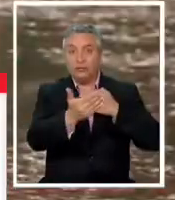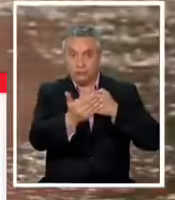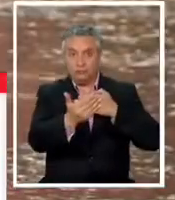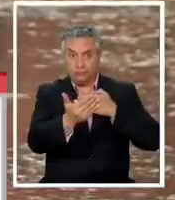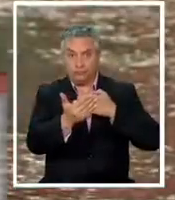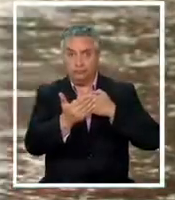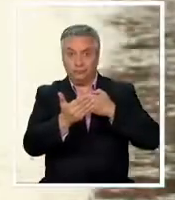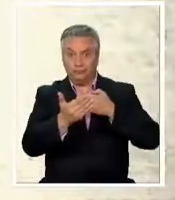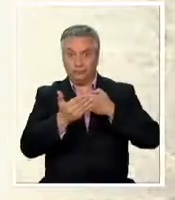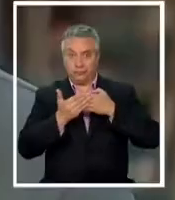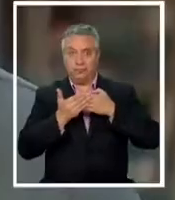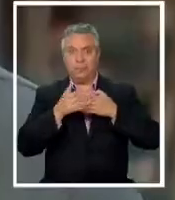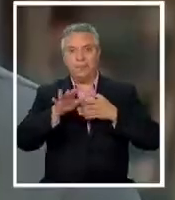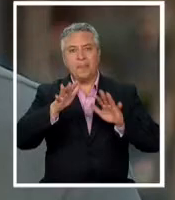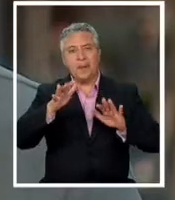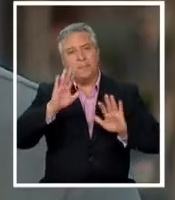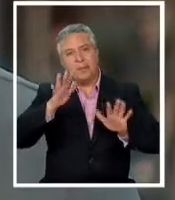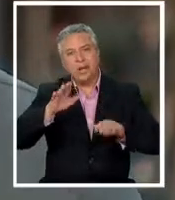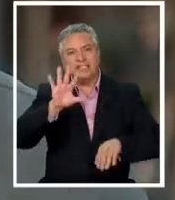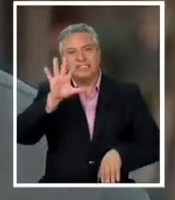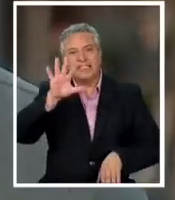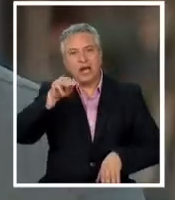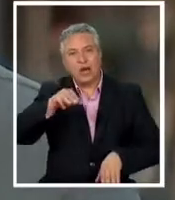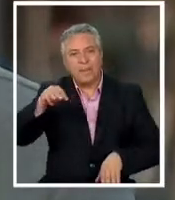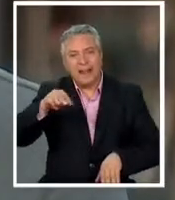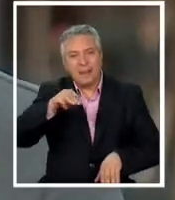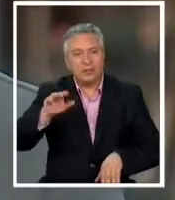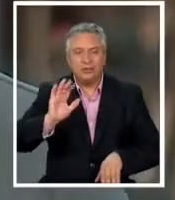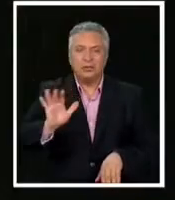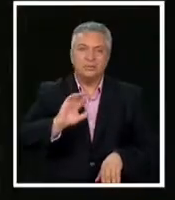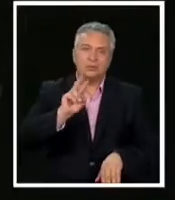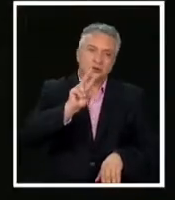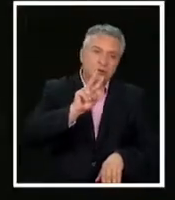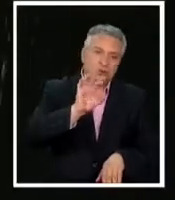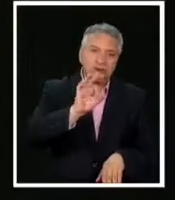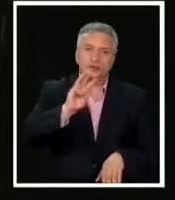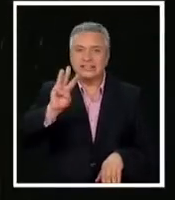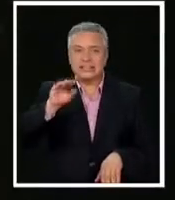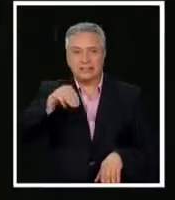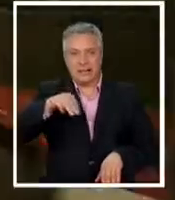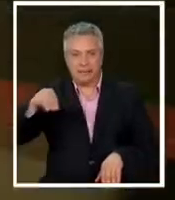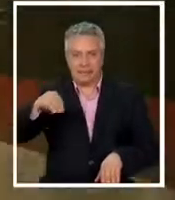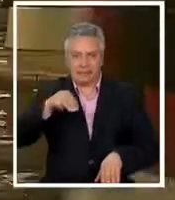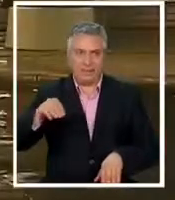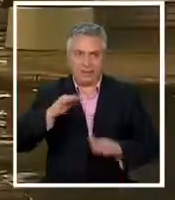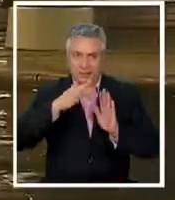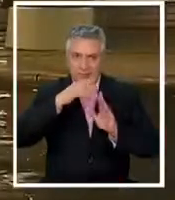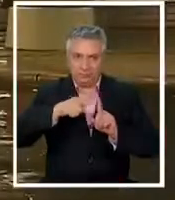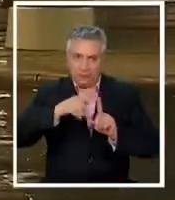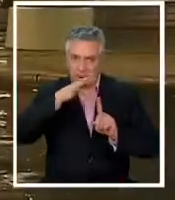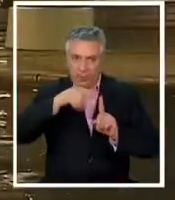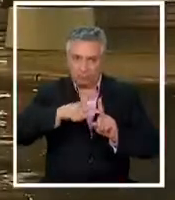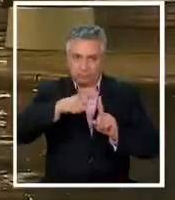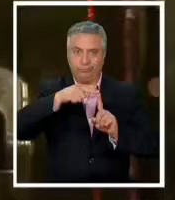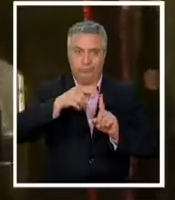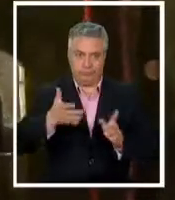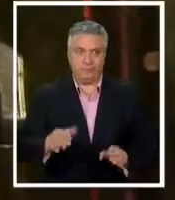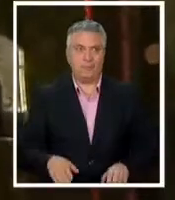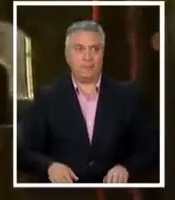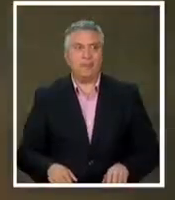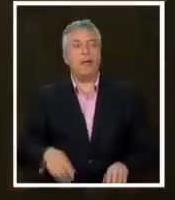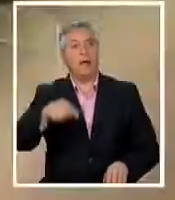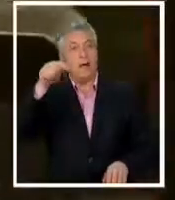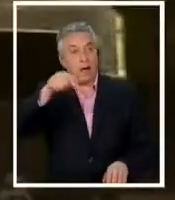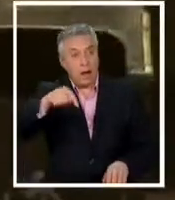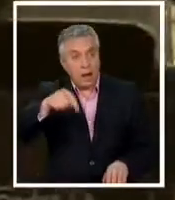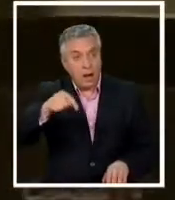zona, pero son montos mínimos, no más de 5 milímetros, entre 2, 3. Eso en la región metropolitana, donde a partir de esta tarde